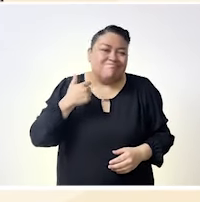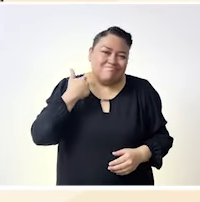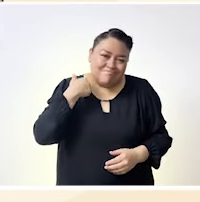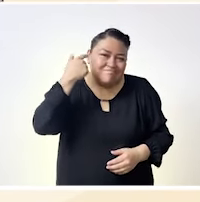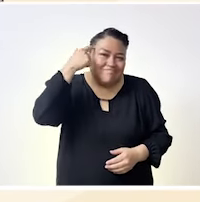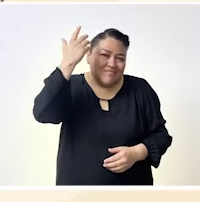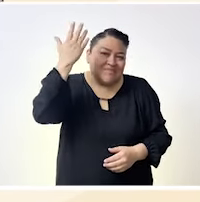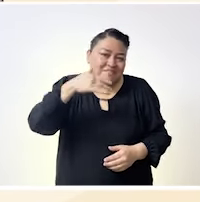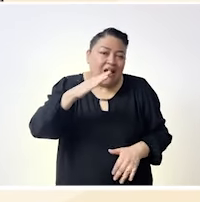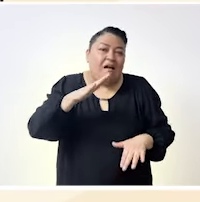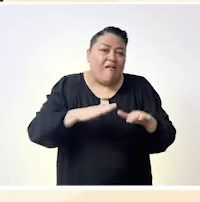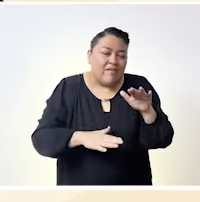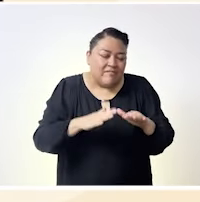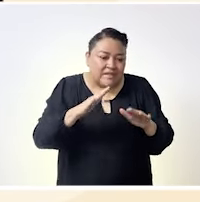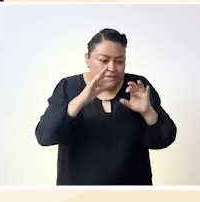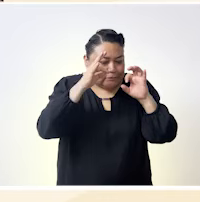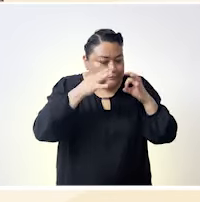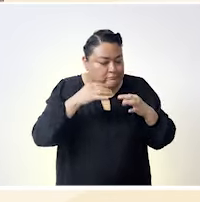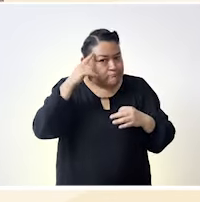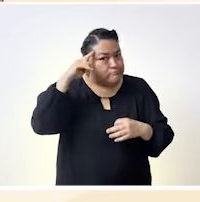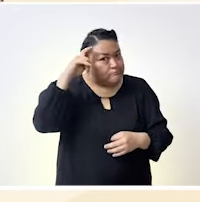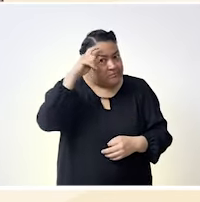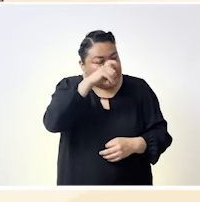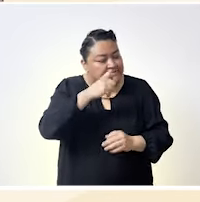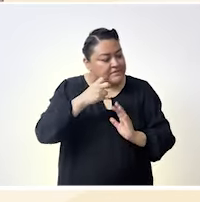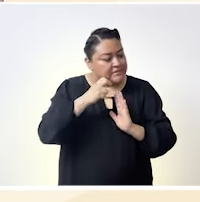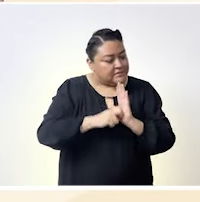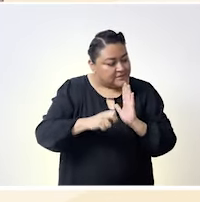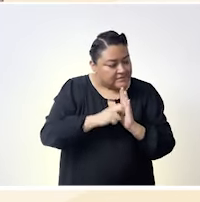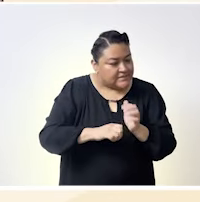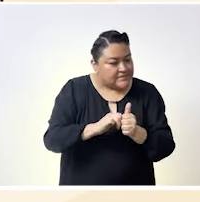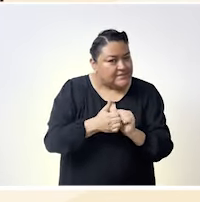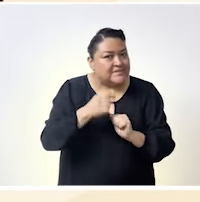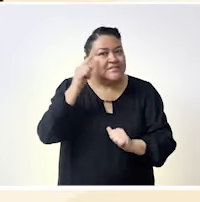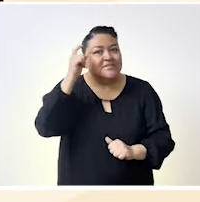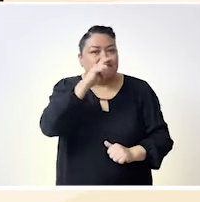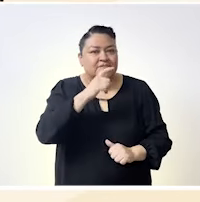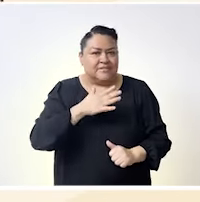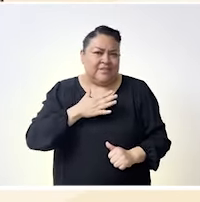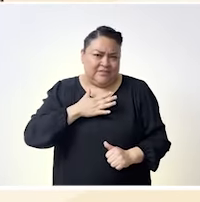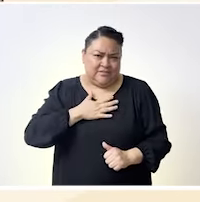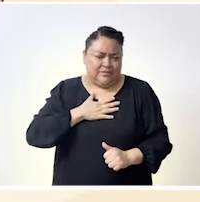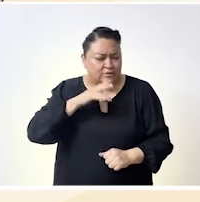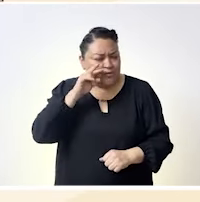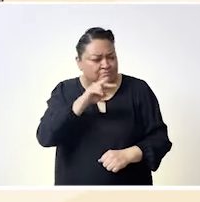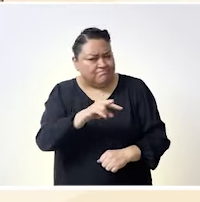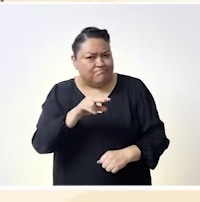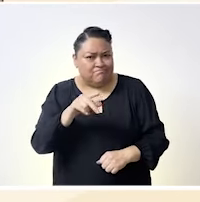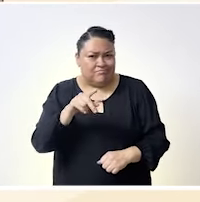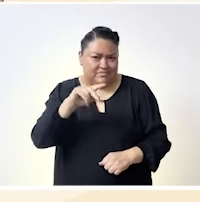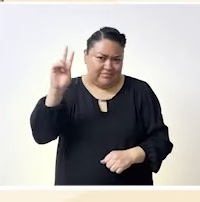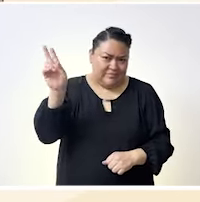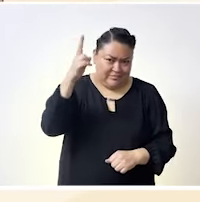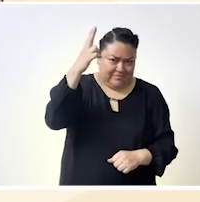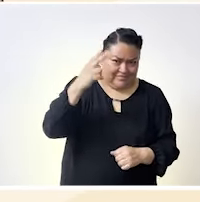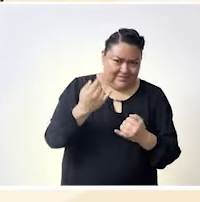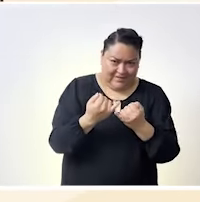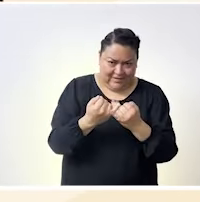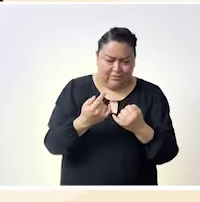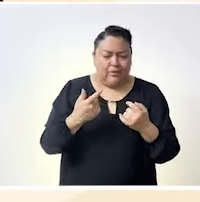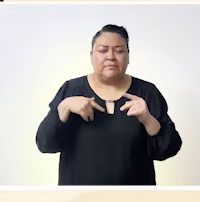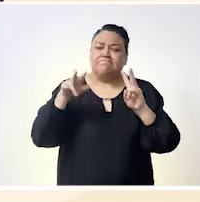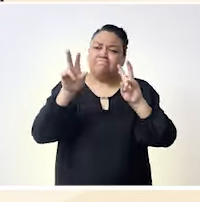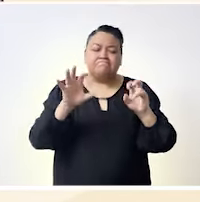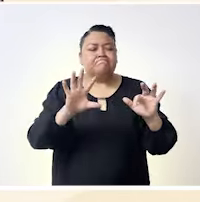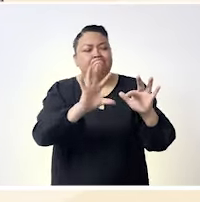pues resulta demoledor y lo veo mucho en el ámbito por ejemplo de la academia ¿no?